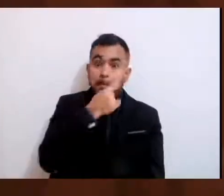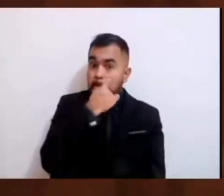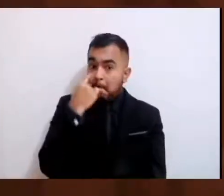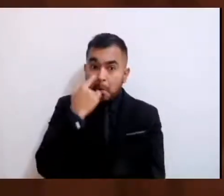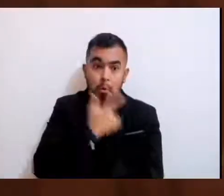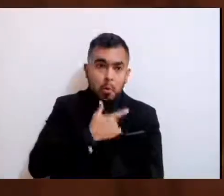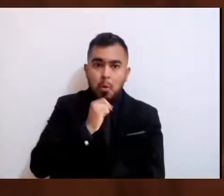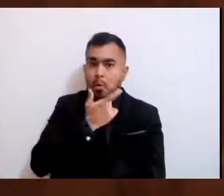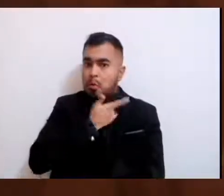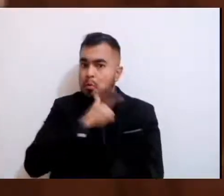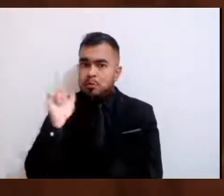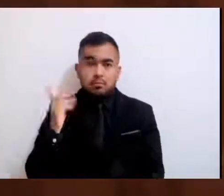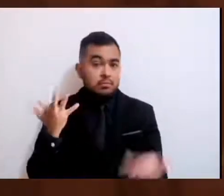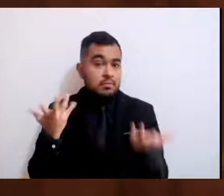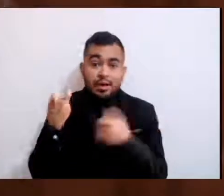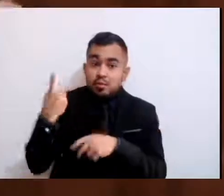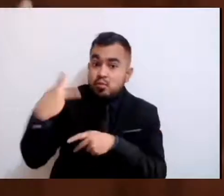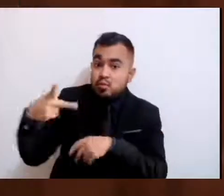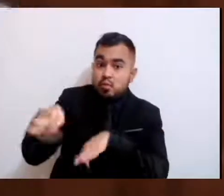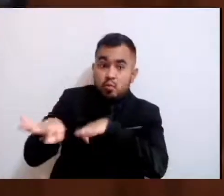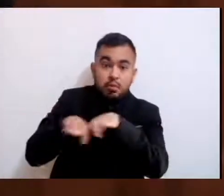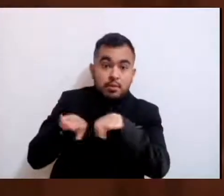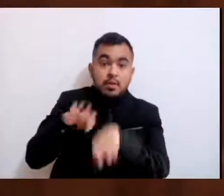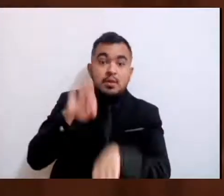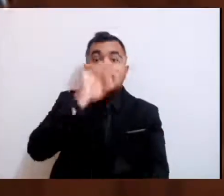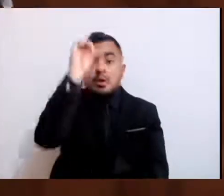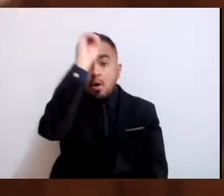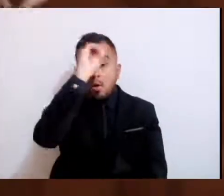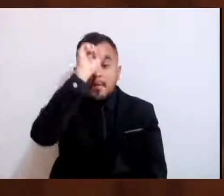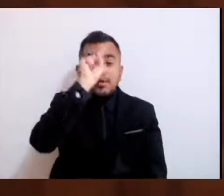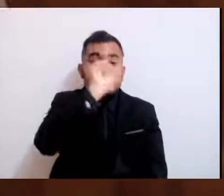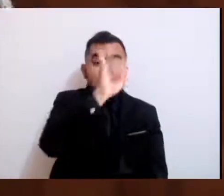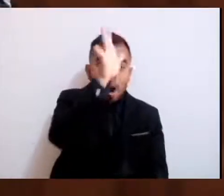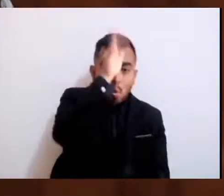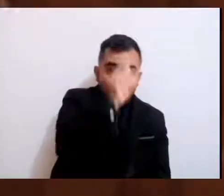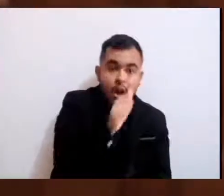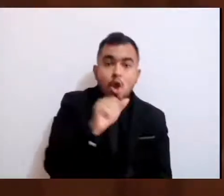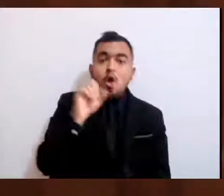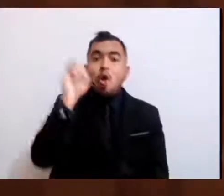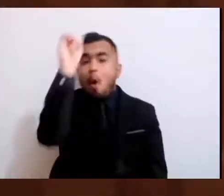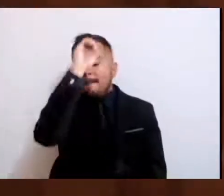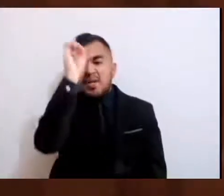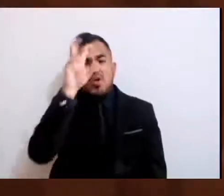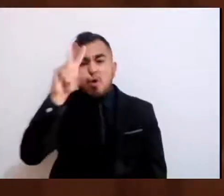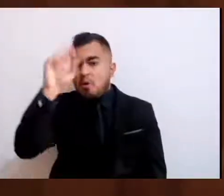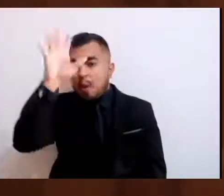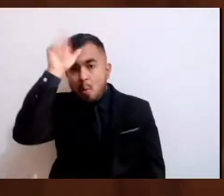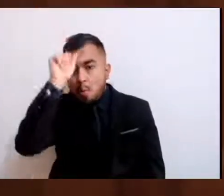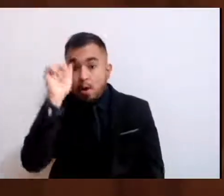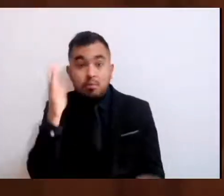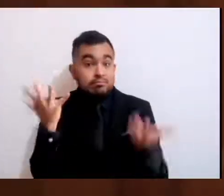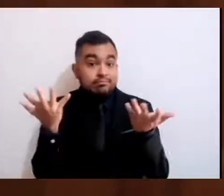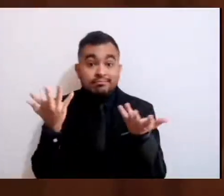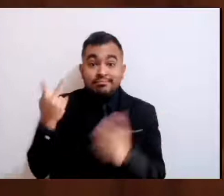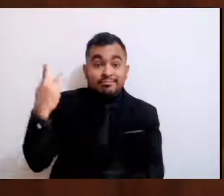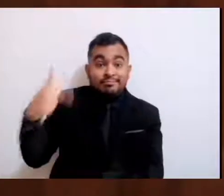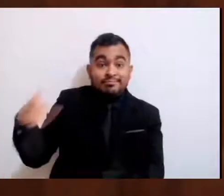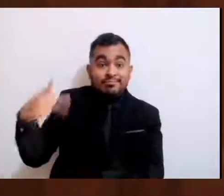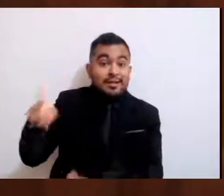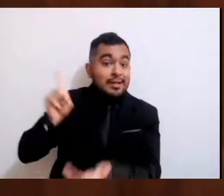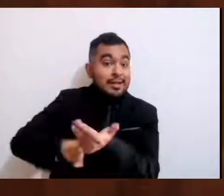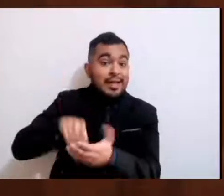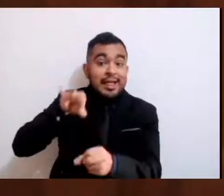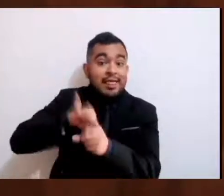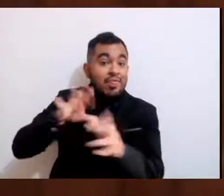decir, haya opiniones a favor, haya opiniones en contra o no, es parte de la democracia de este